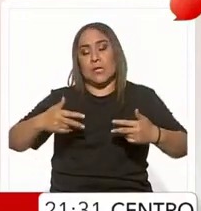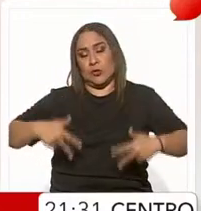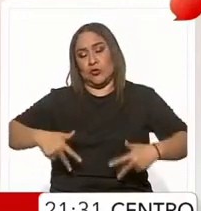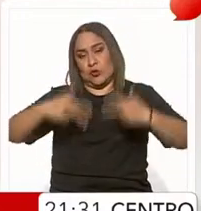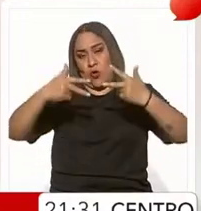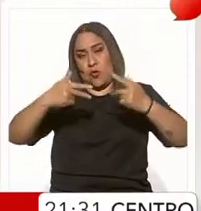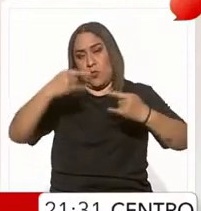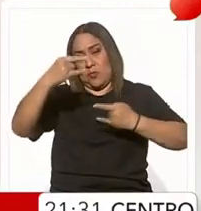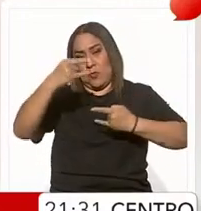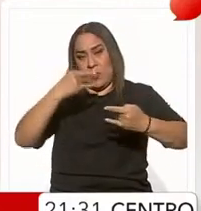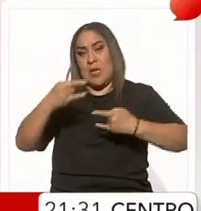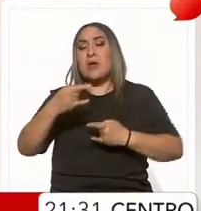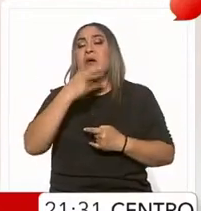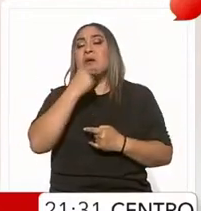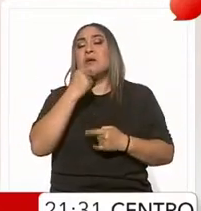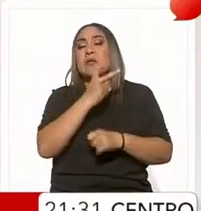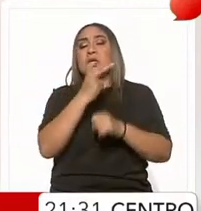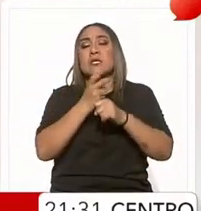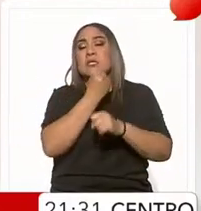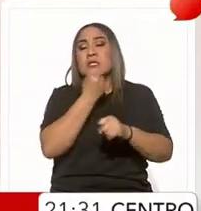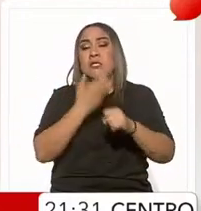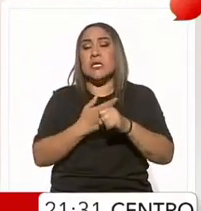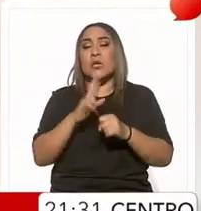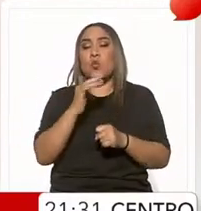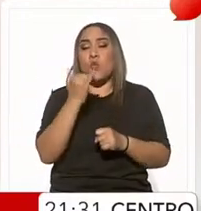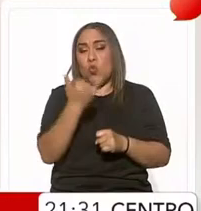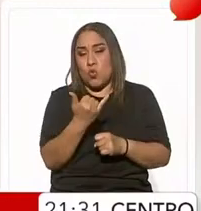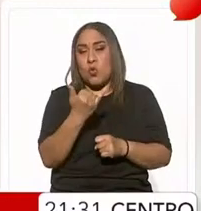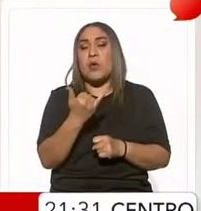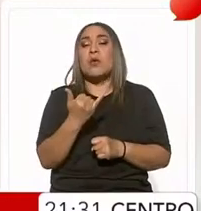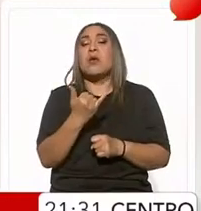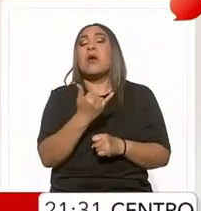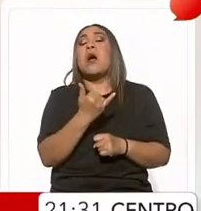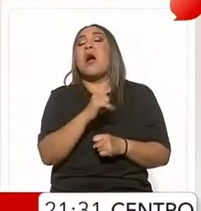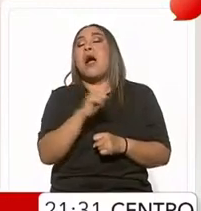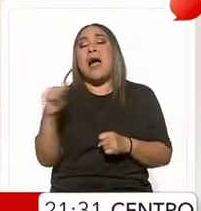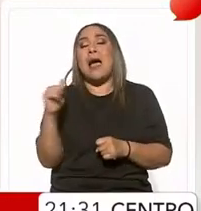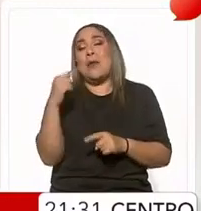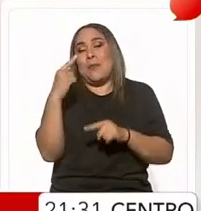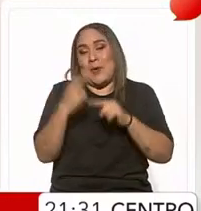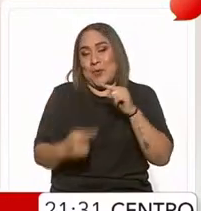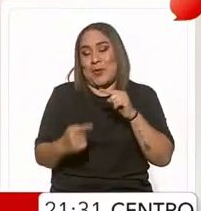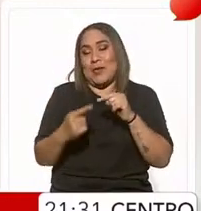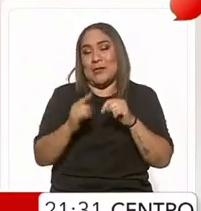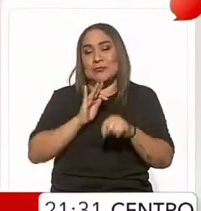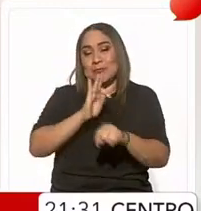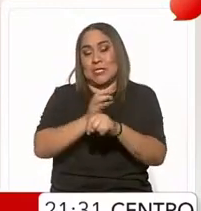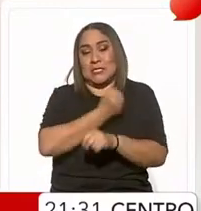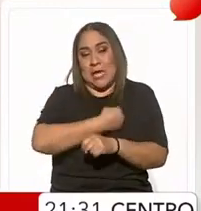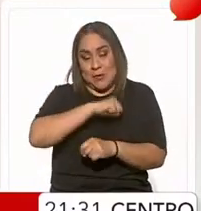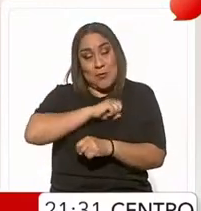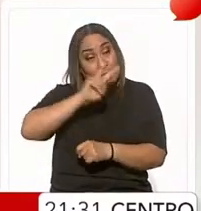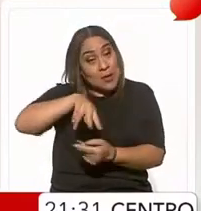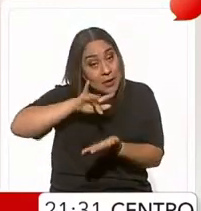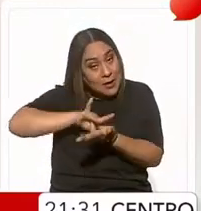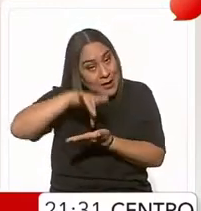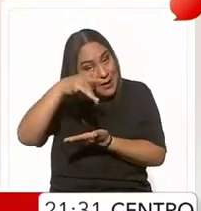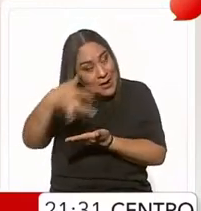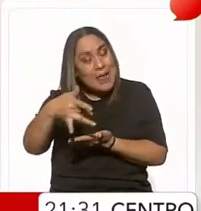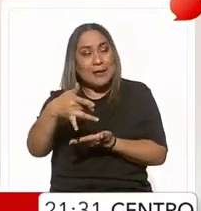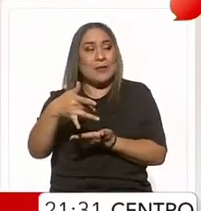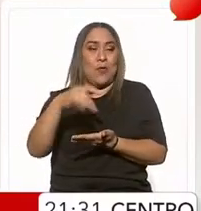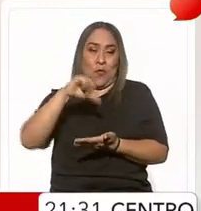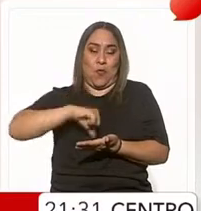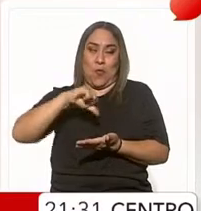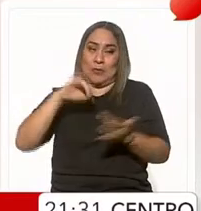subsecretario Ruy López Ridauro, subsecretario de Prevención y Promoción de la Salud, y a quien agradecemos, por supuesto, que nos haya tomado